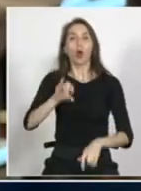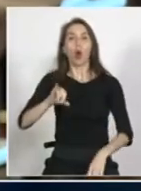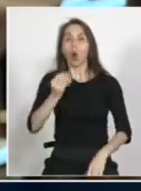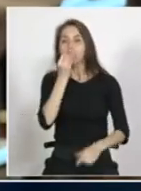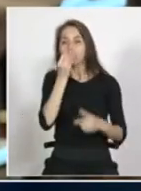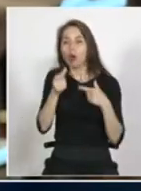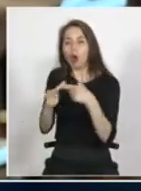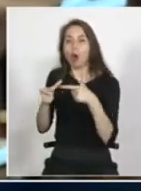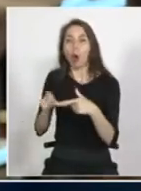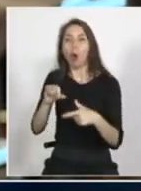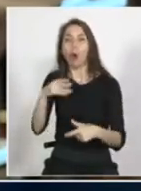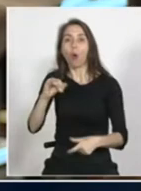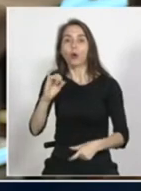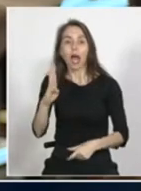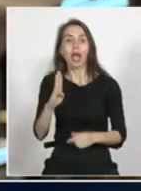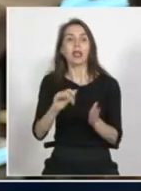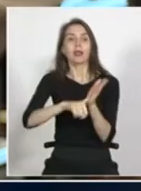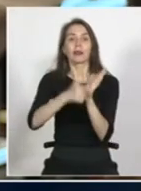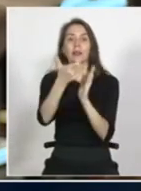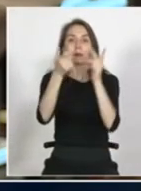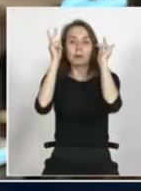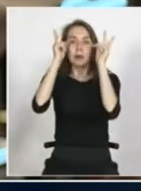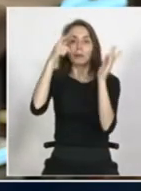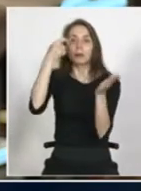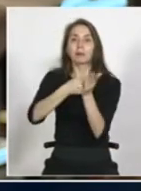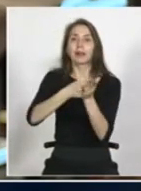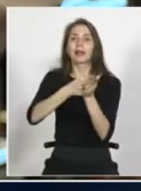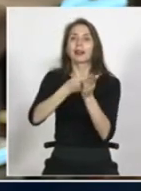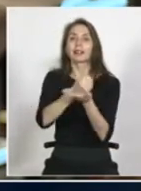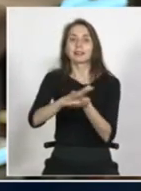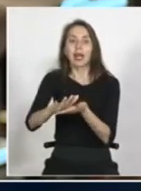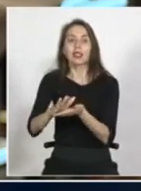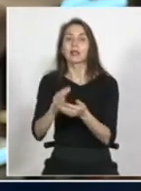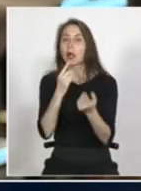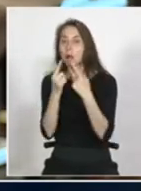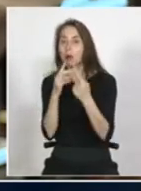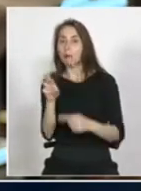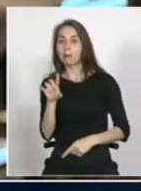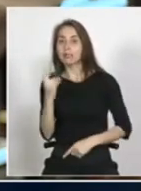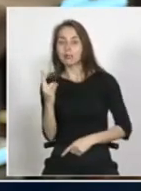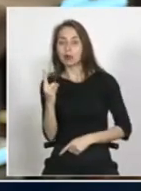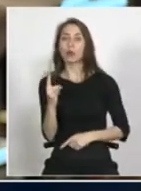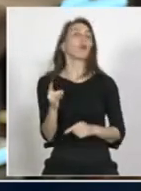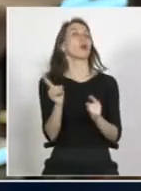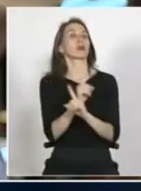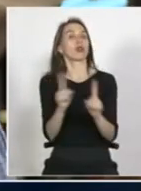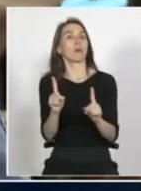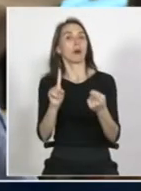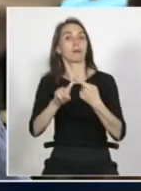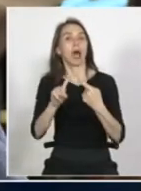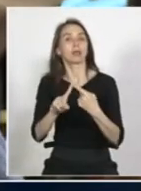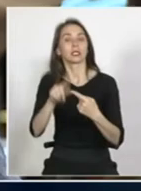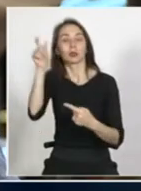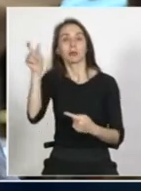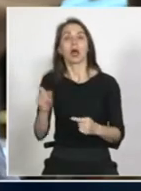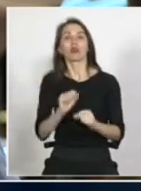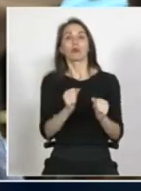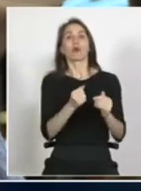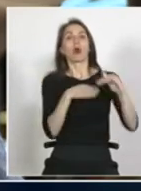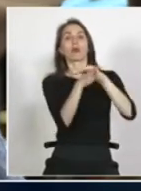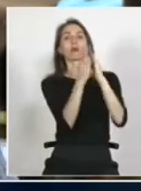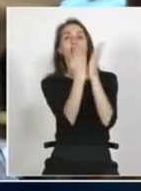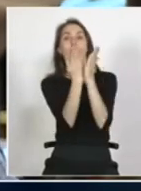JunaE, la tarjeta del Nacional de Estudiantil para el Transporte. O la PCU, que también salieron ahora, O la PCU. postular a la gratuidad.